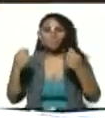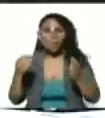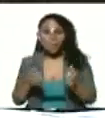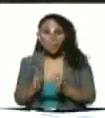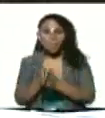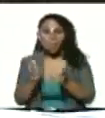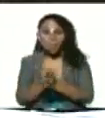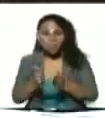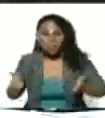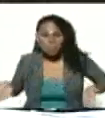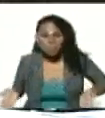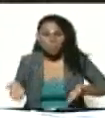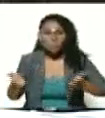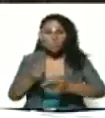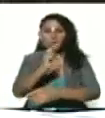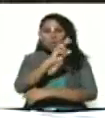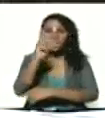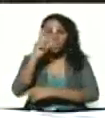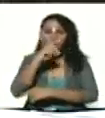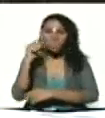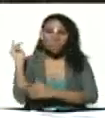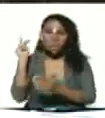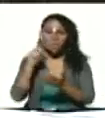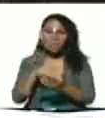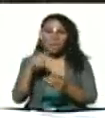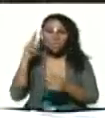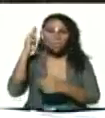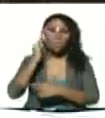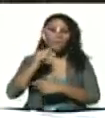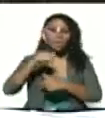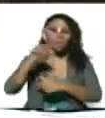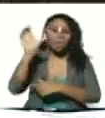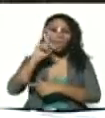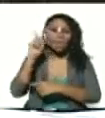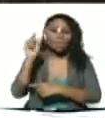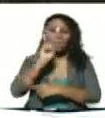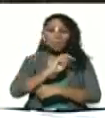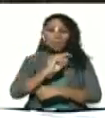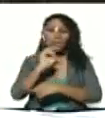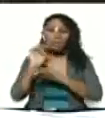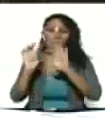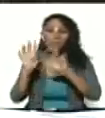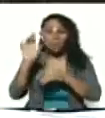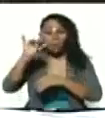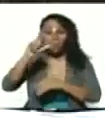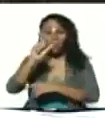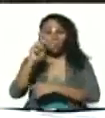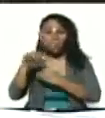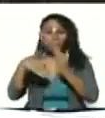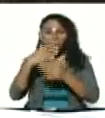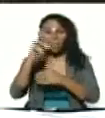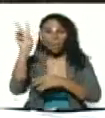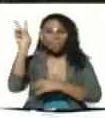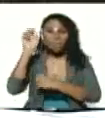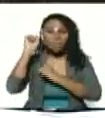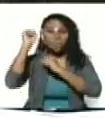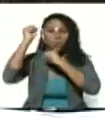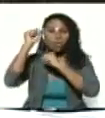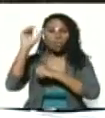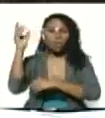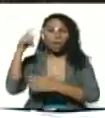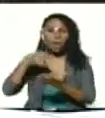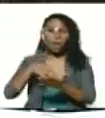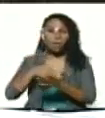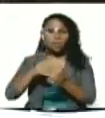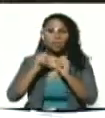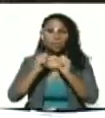de los 200 años de la llegada de Bolívar a Caracas aquel 29 de junio después de la victoria de Carabobo y